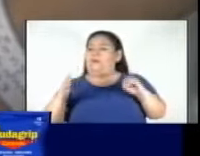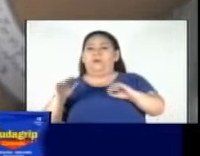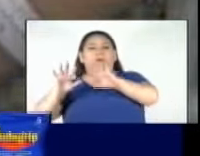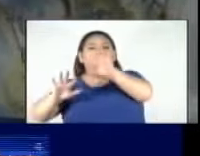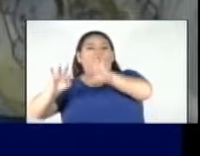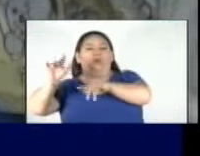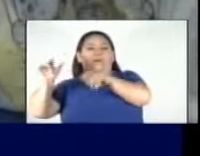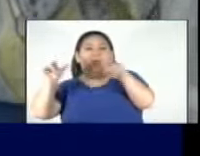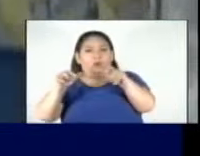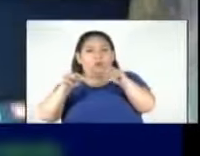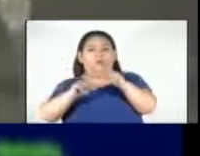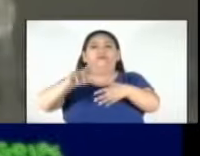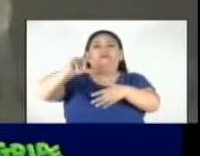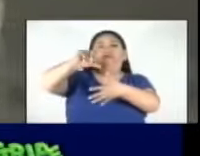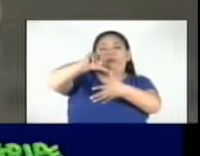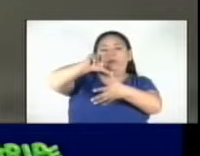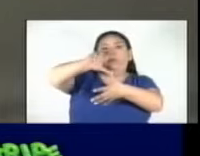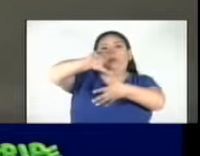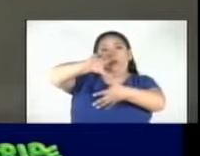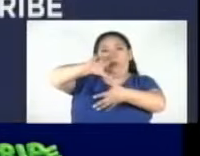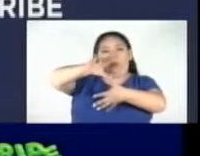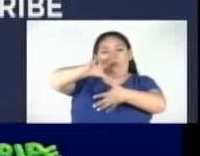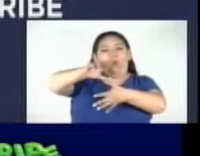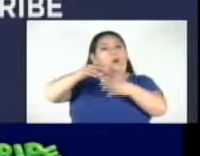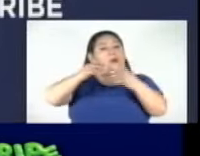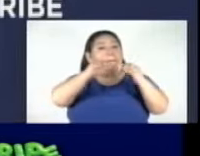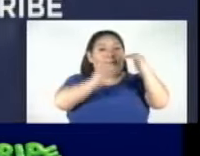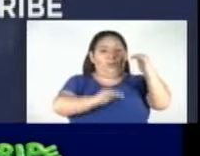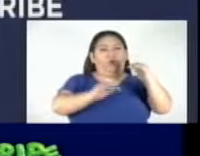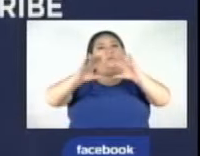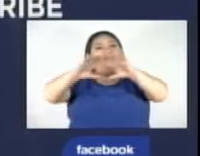menos en América Latina y el Caribe que el promedio mundial.